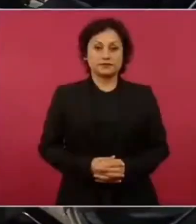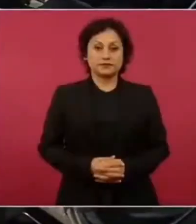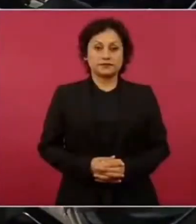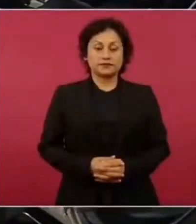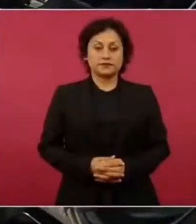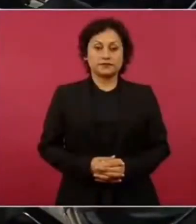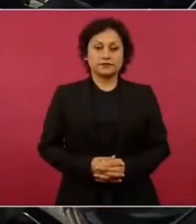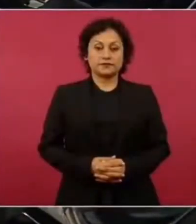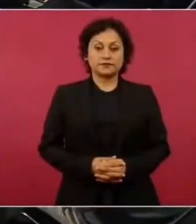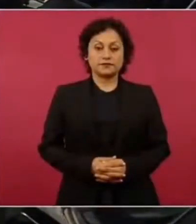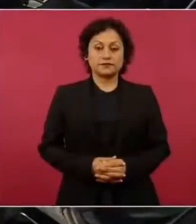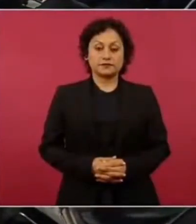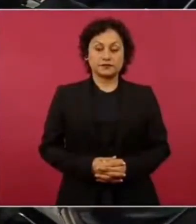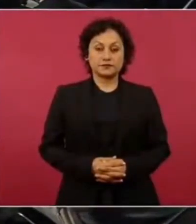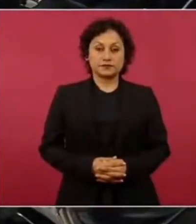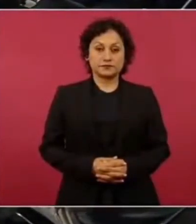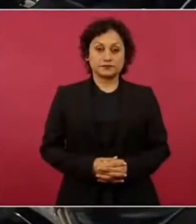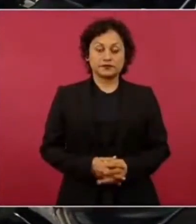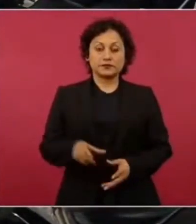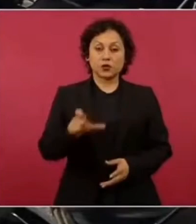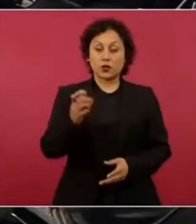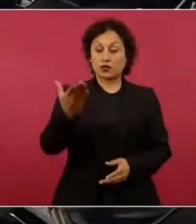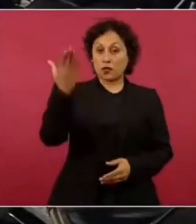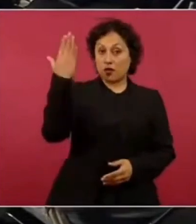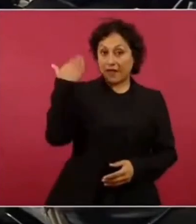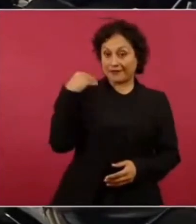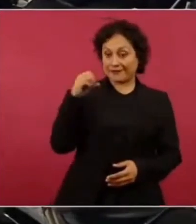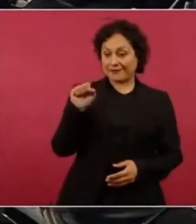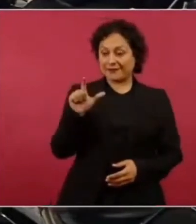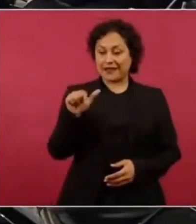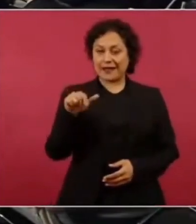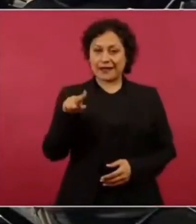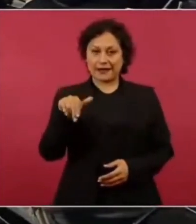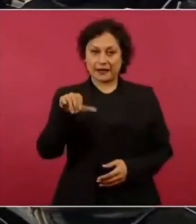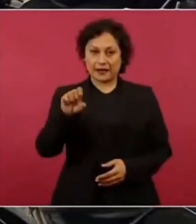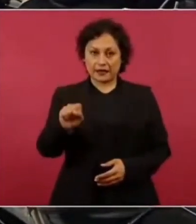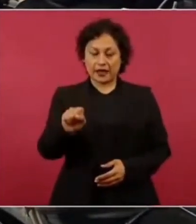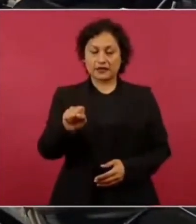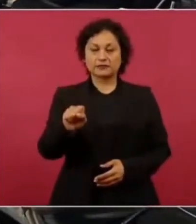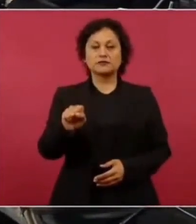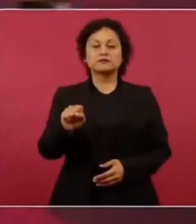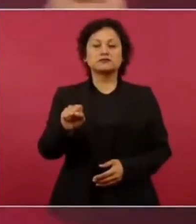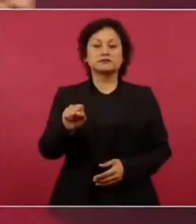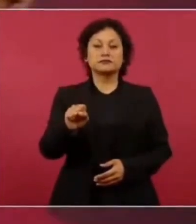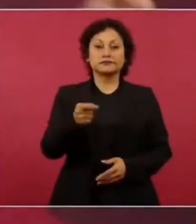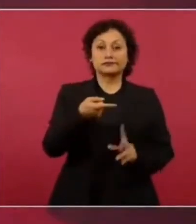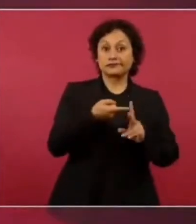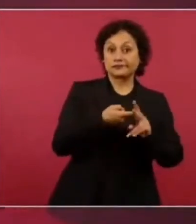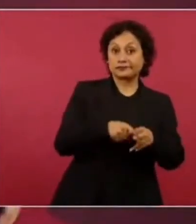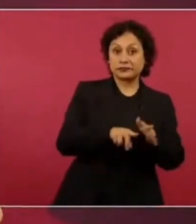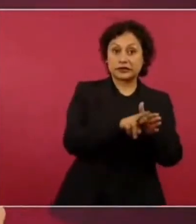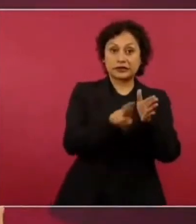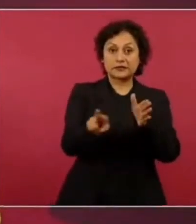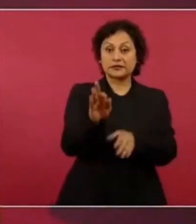empieza la revista Forbes, y eso lo pueden ustedes